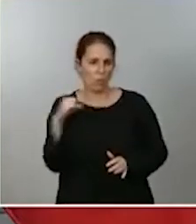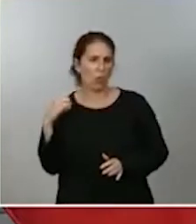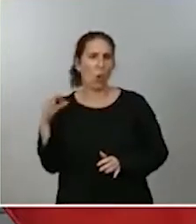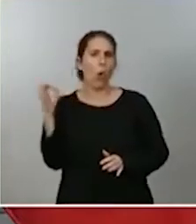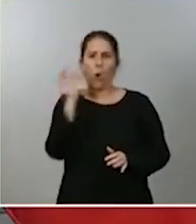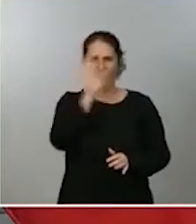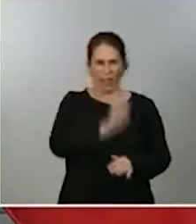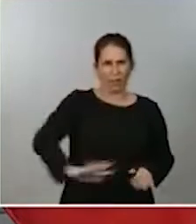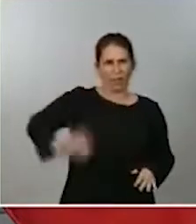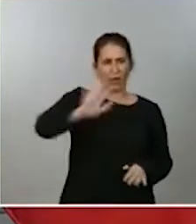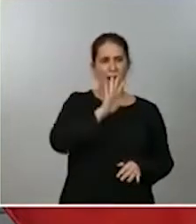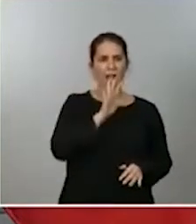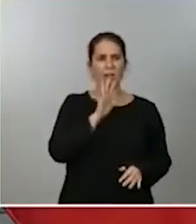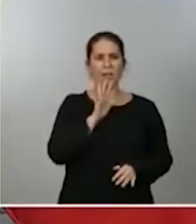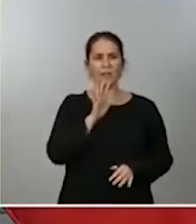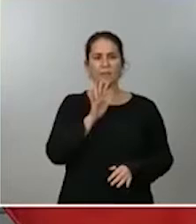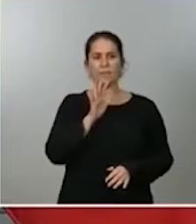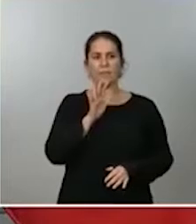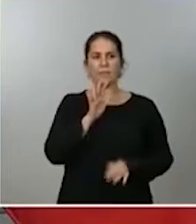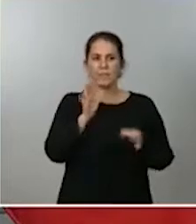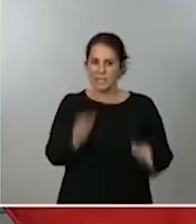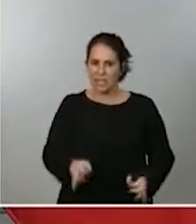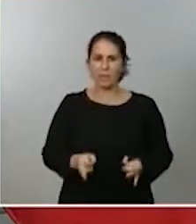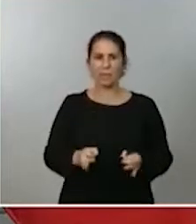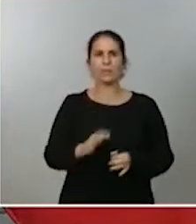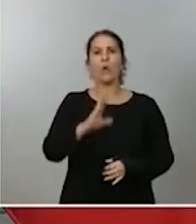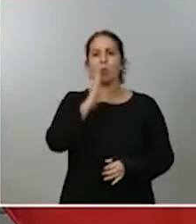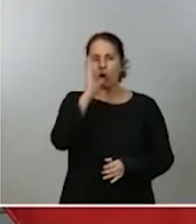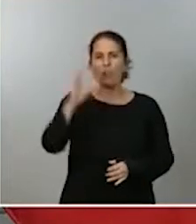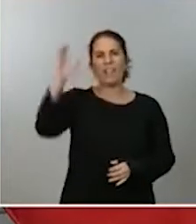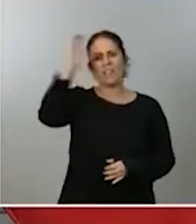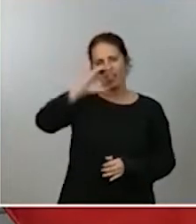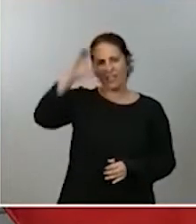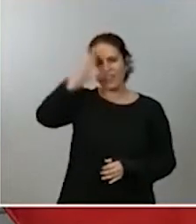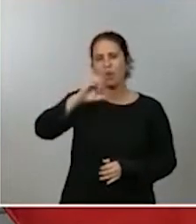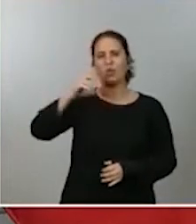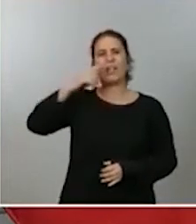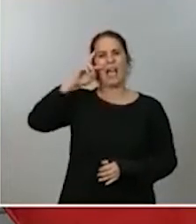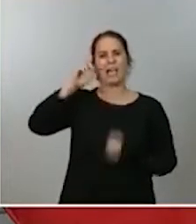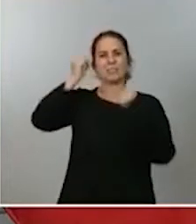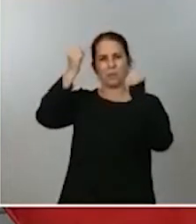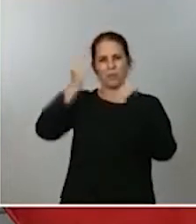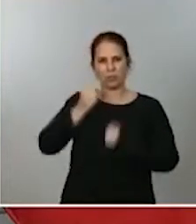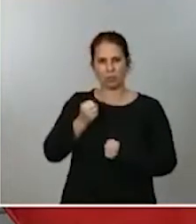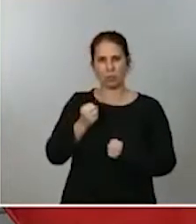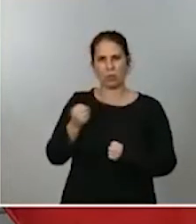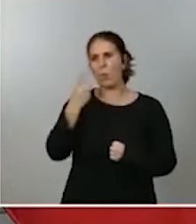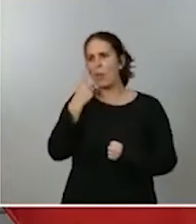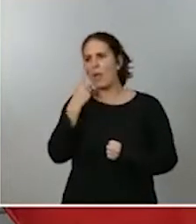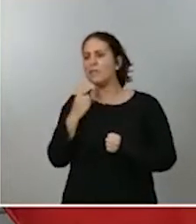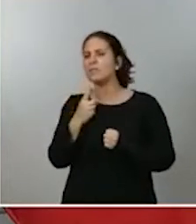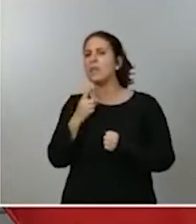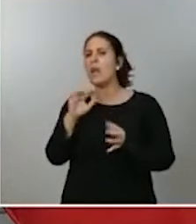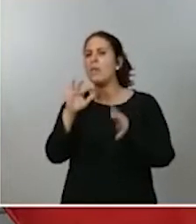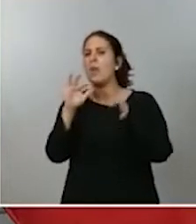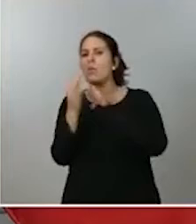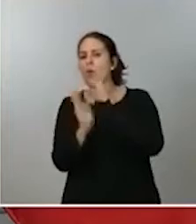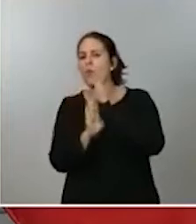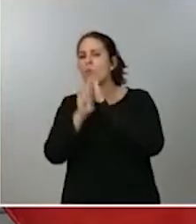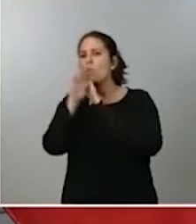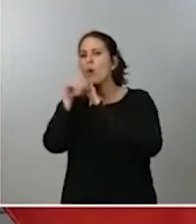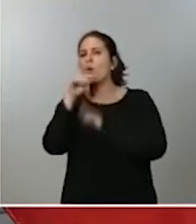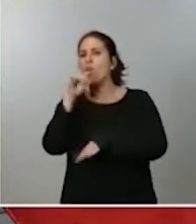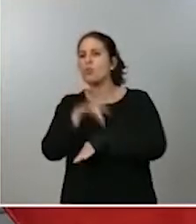por parte de los técnicos, de los científicos, de los expertos, que están viendo cómo evoluciona la cifra de contagios, también cómo